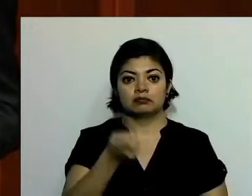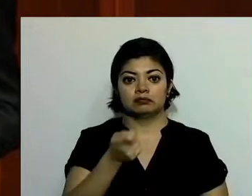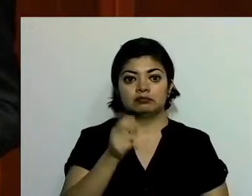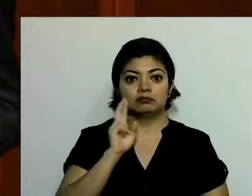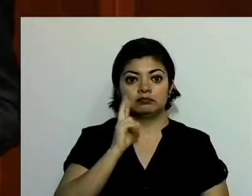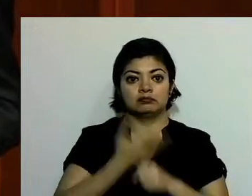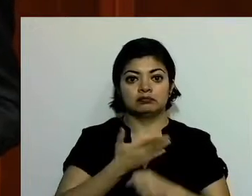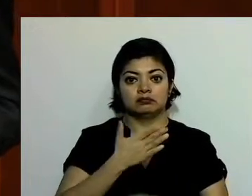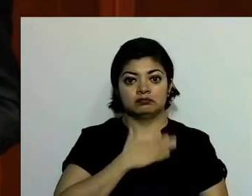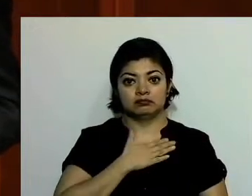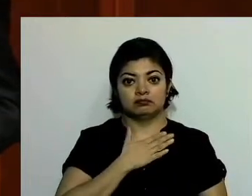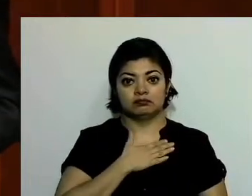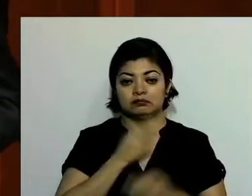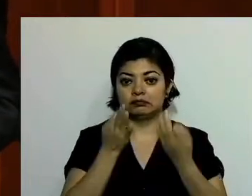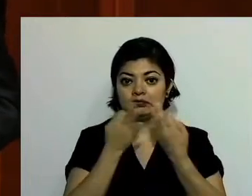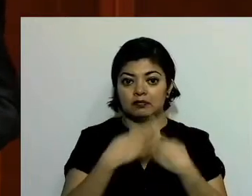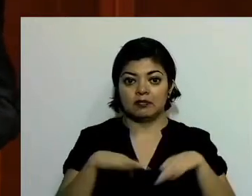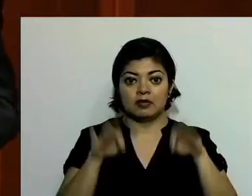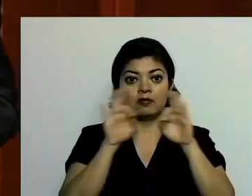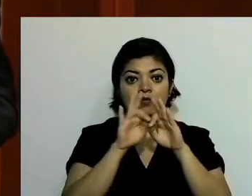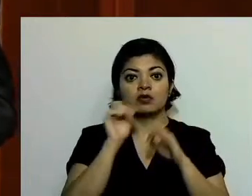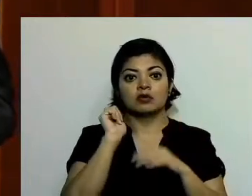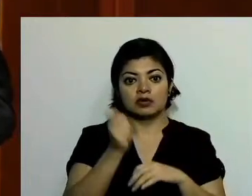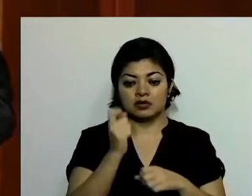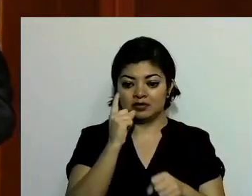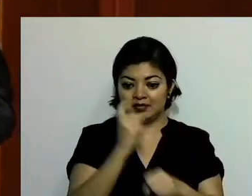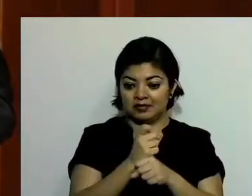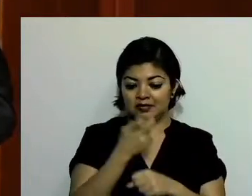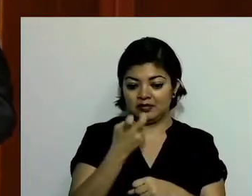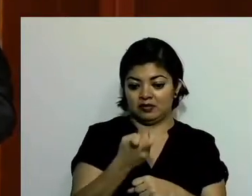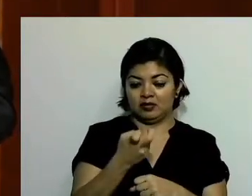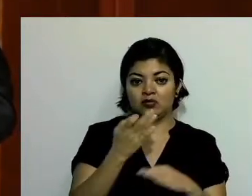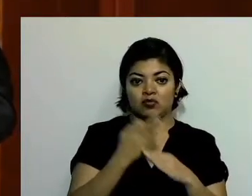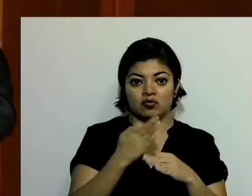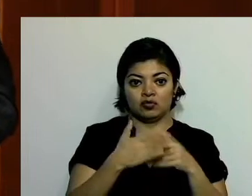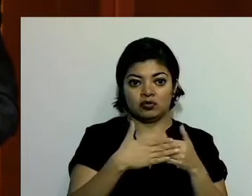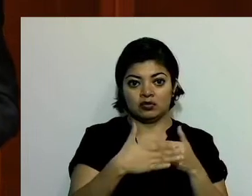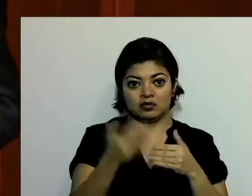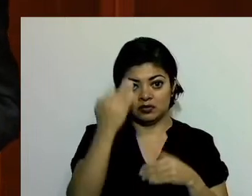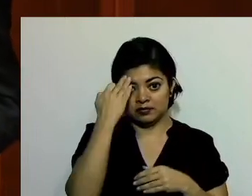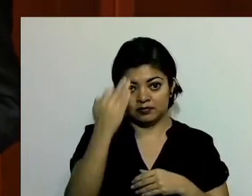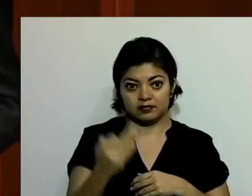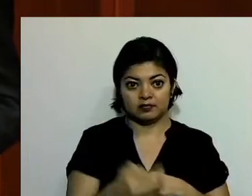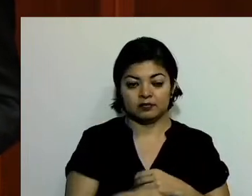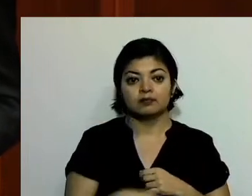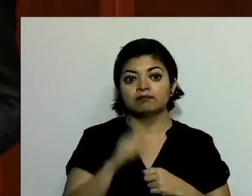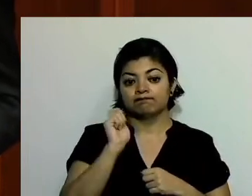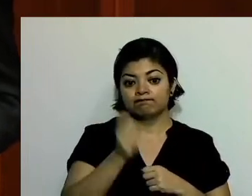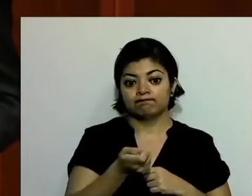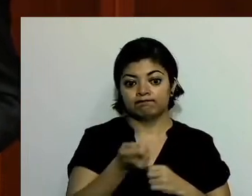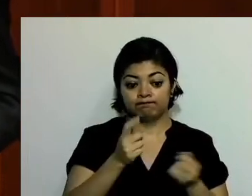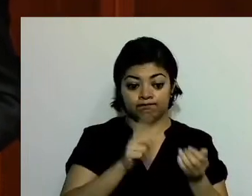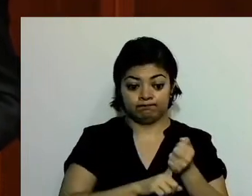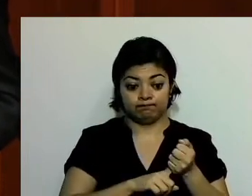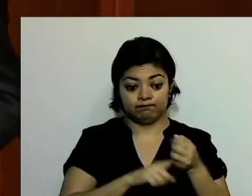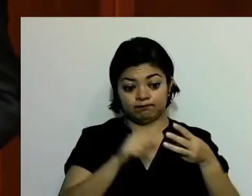fundamental en este poder, uno de los tres poderes del Estado.